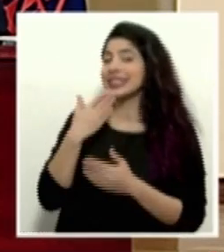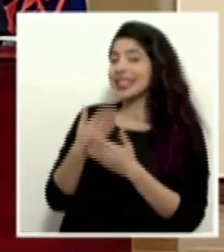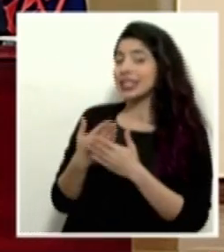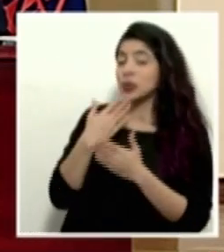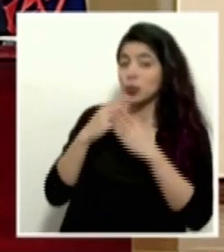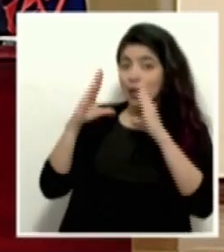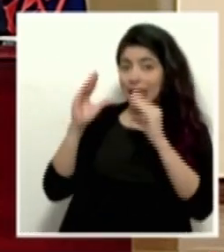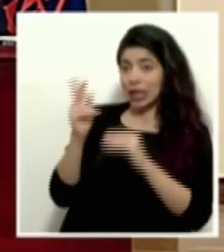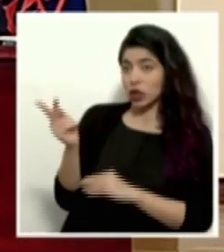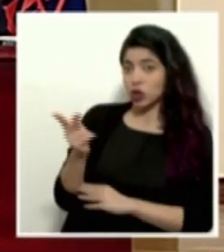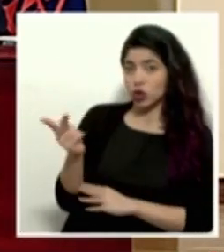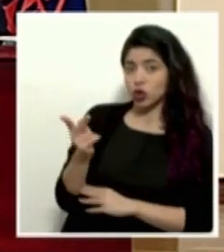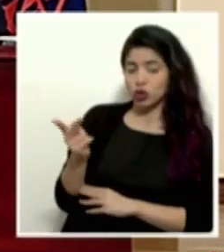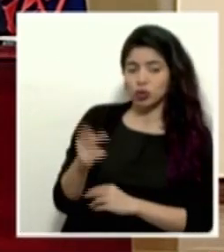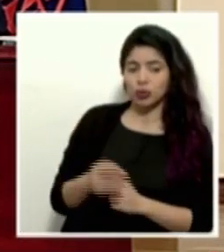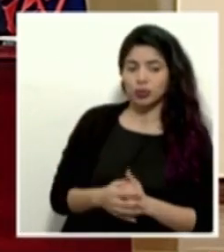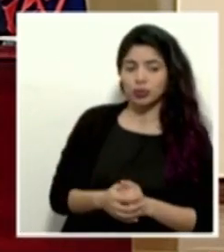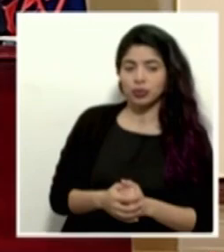Buenas tardes a los dos.